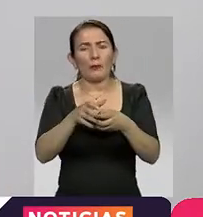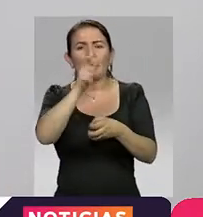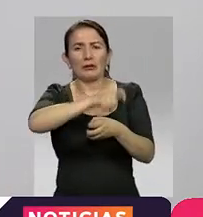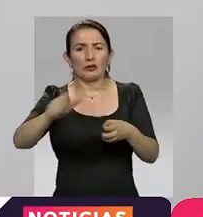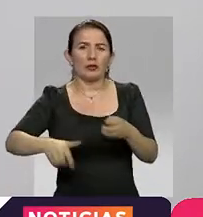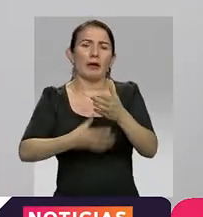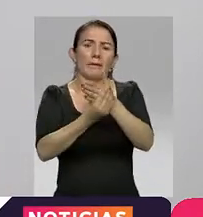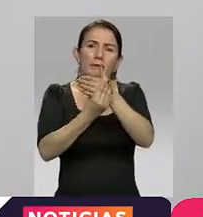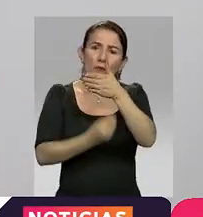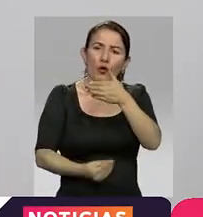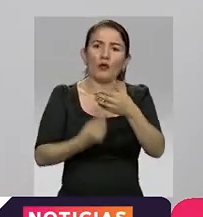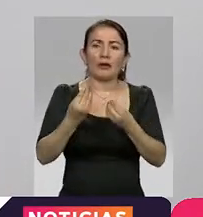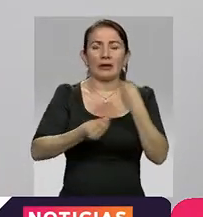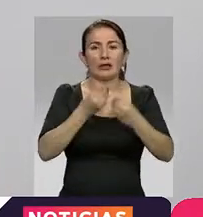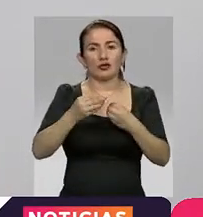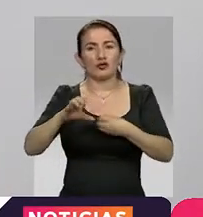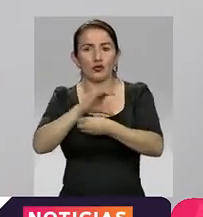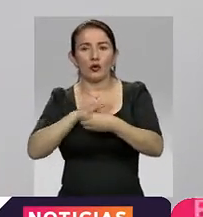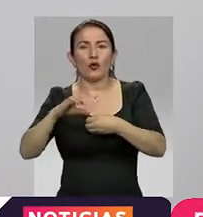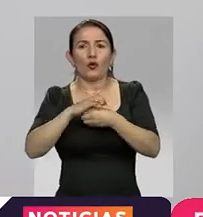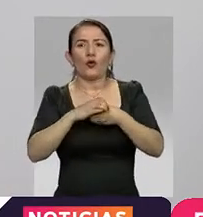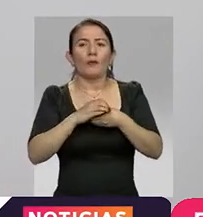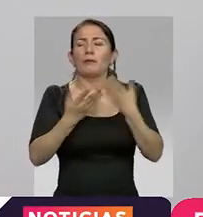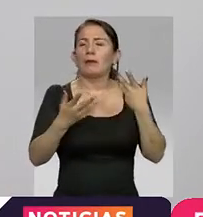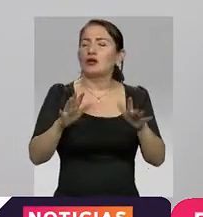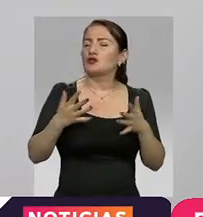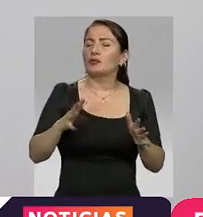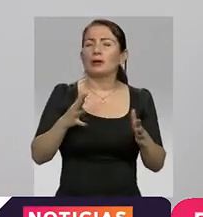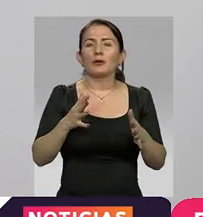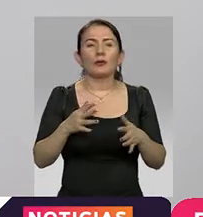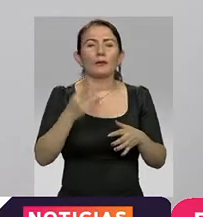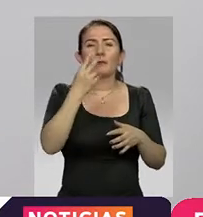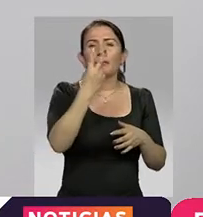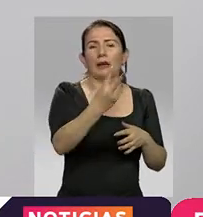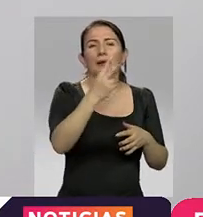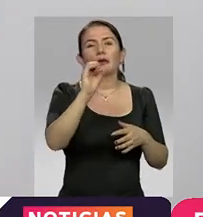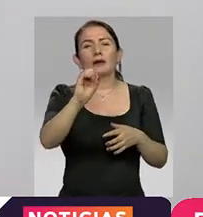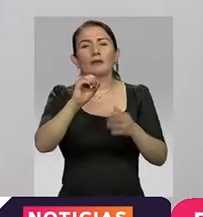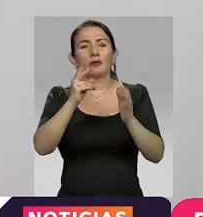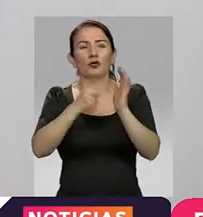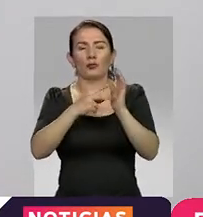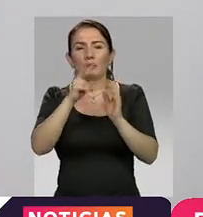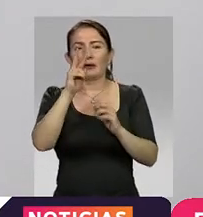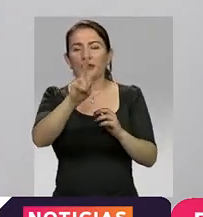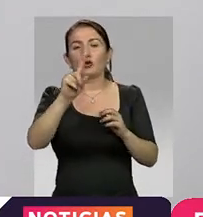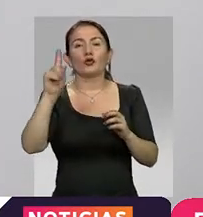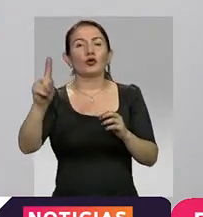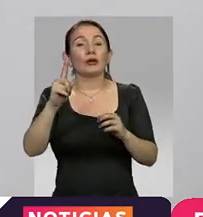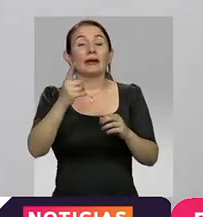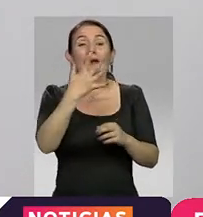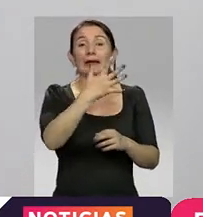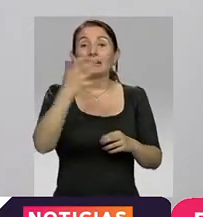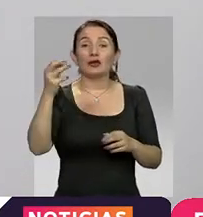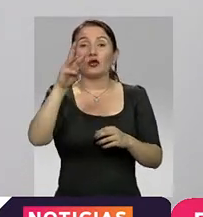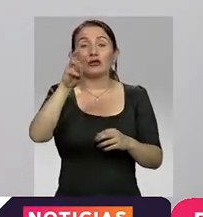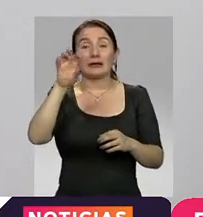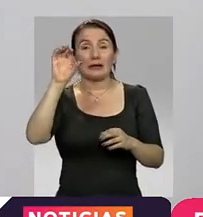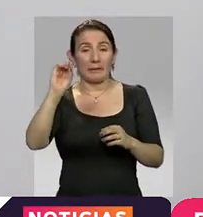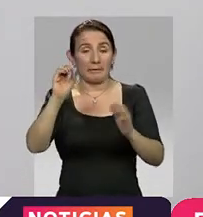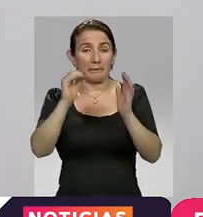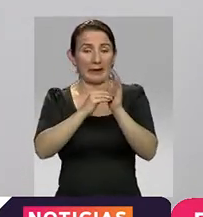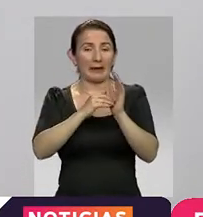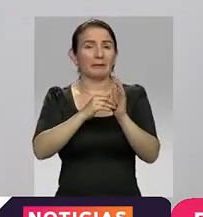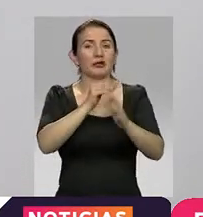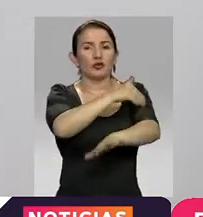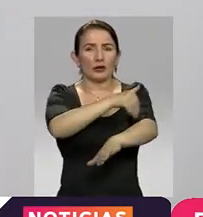pobreza y vulnerabilidad de la ciudad, con una inversión acumulada en 2021 de 580 mil millones de pesos, atendiendo